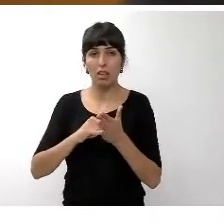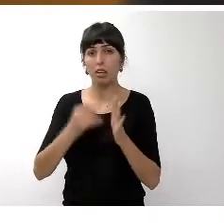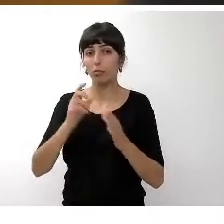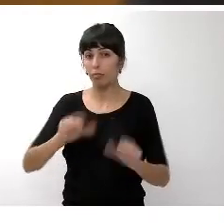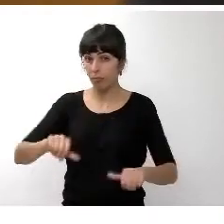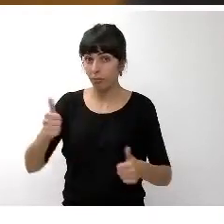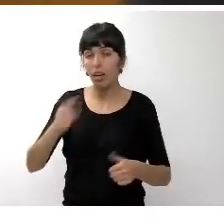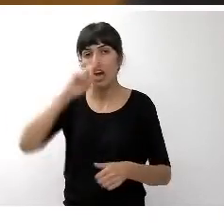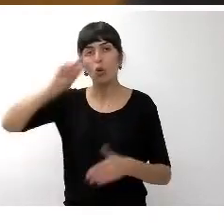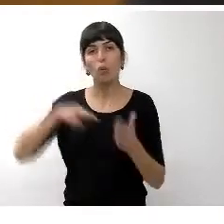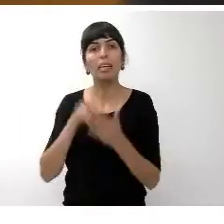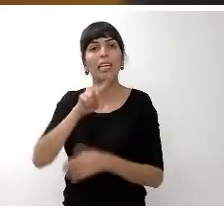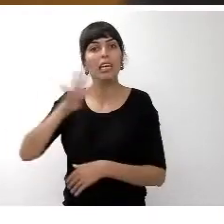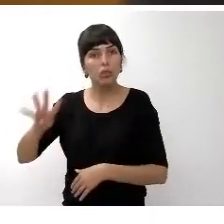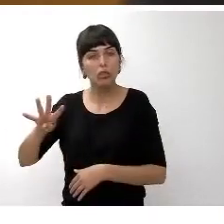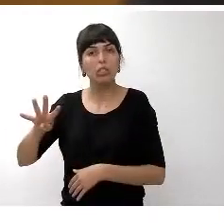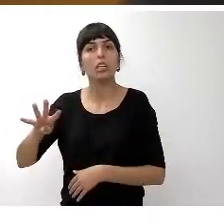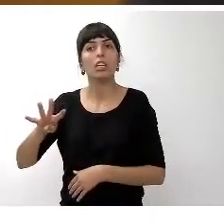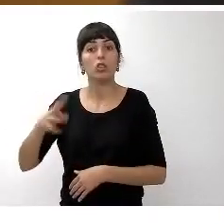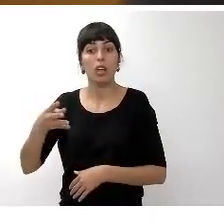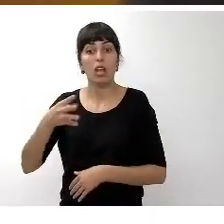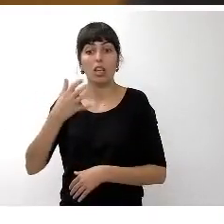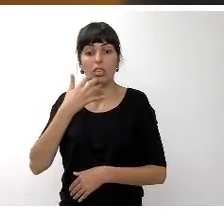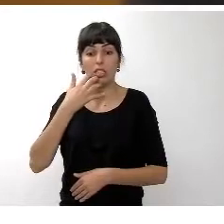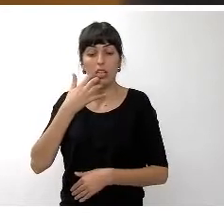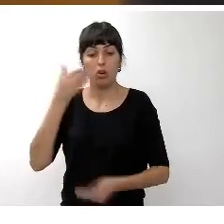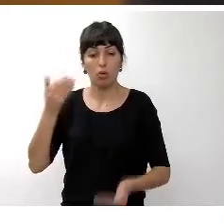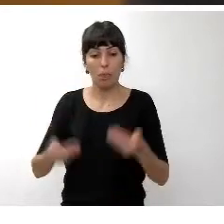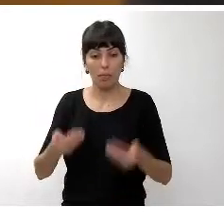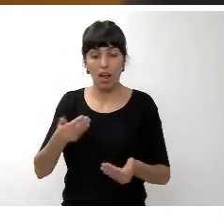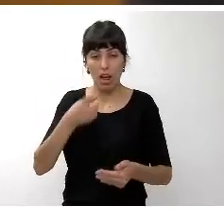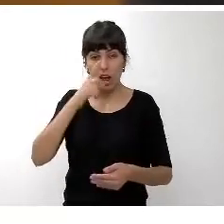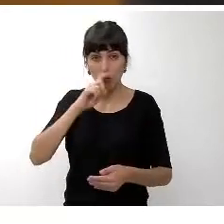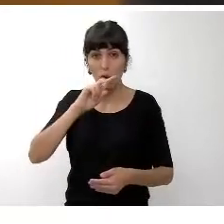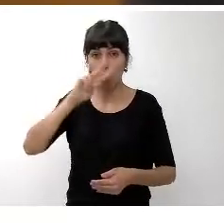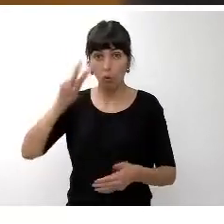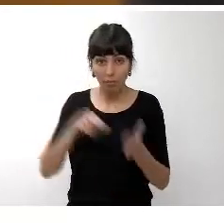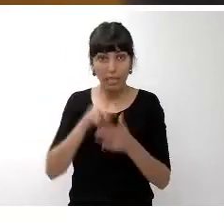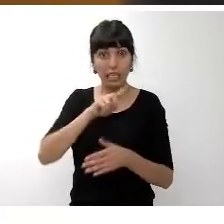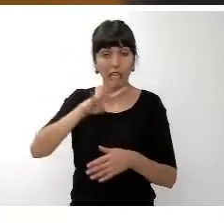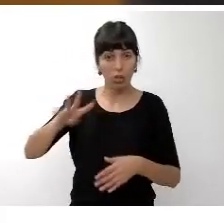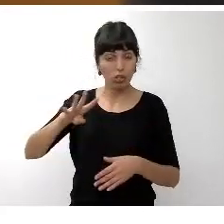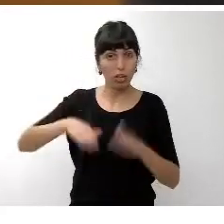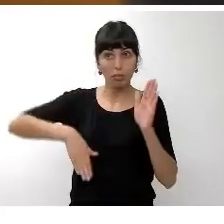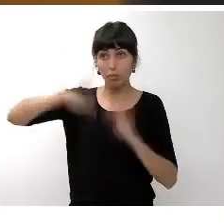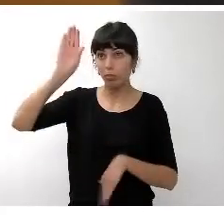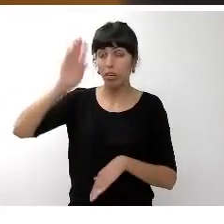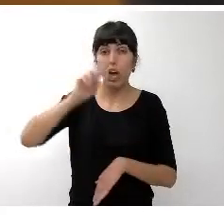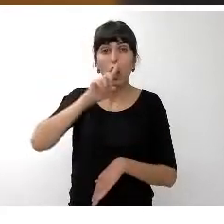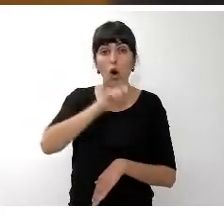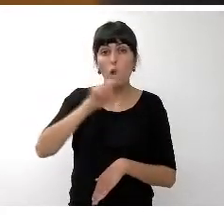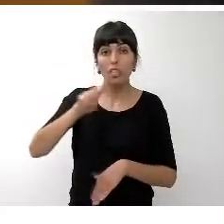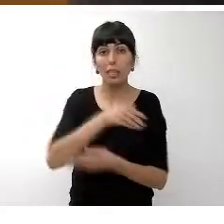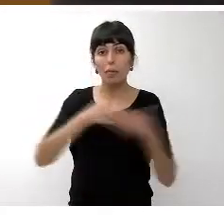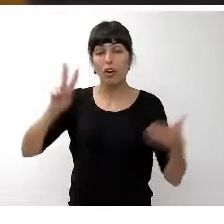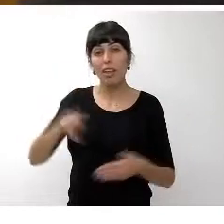el gran incremento experimentado lo sufrió el ejercicio 2014 que fue superior a los 11 millones de